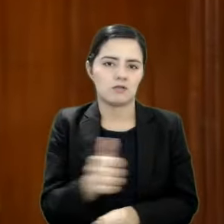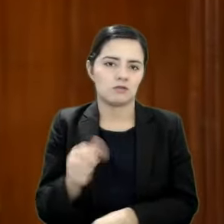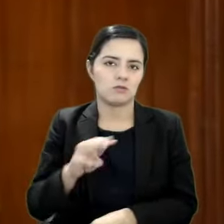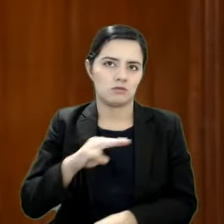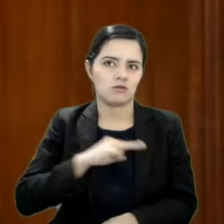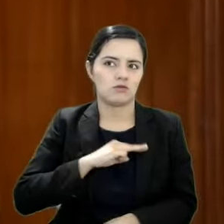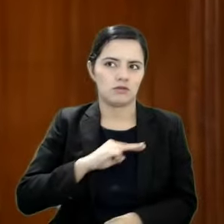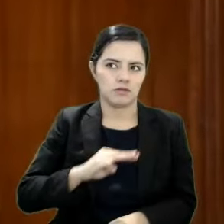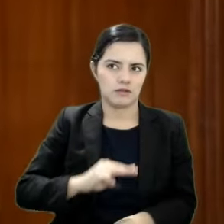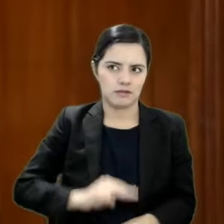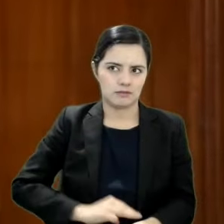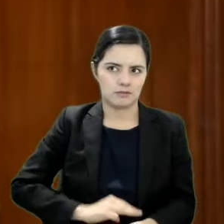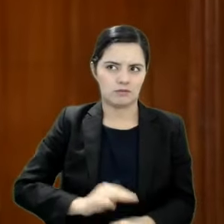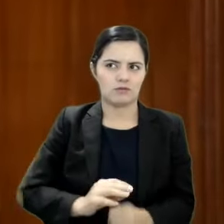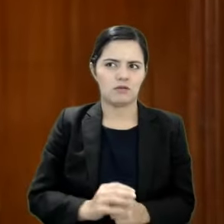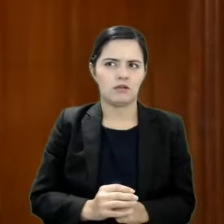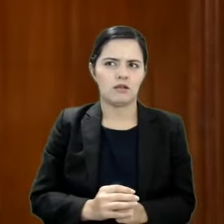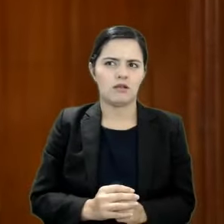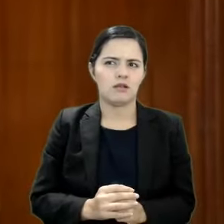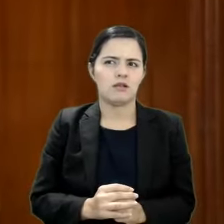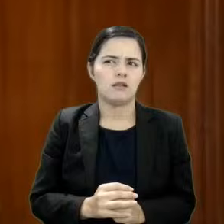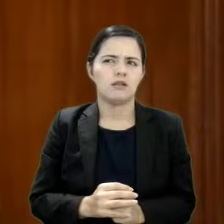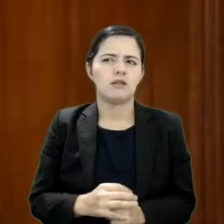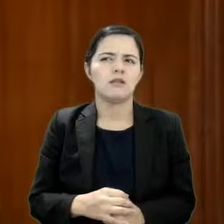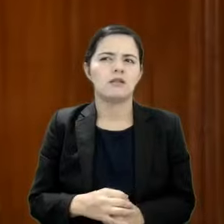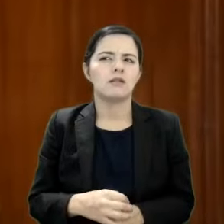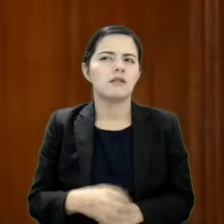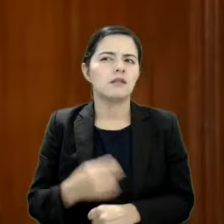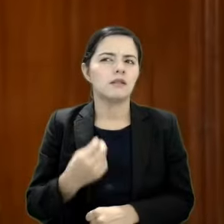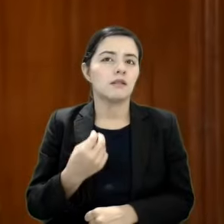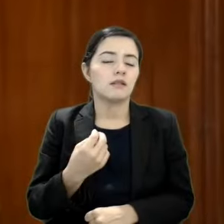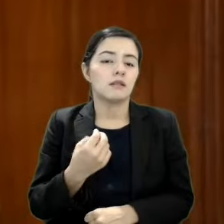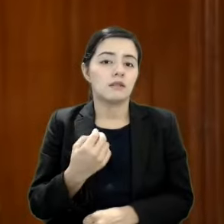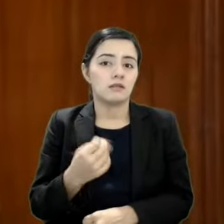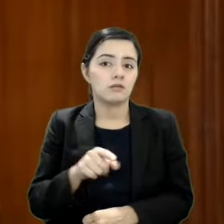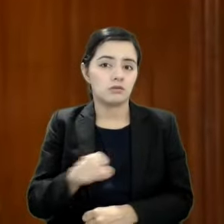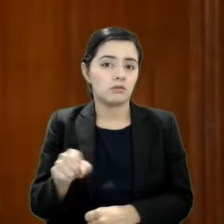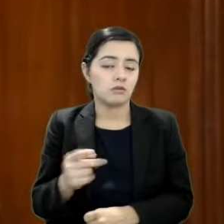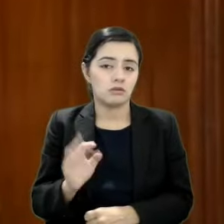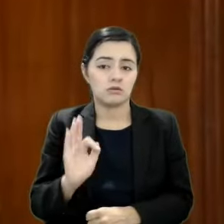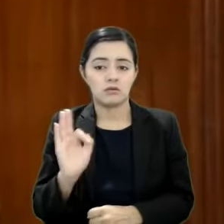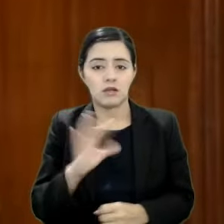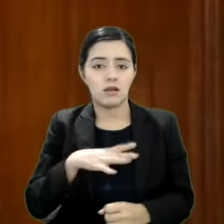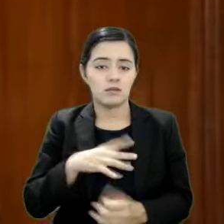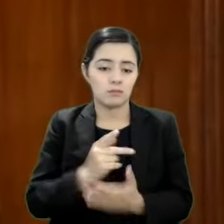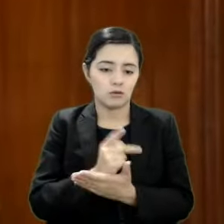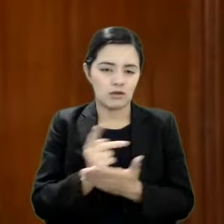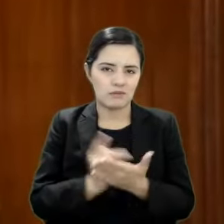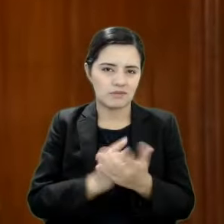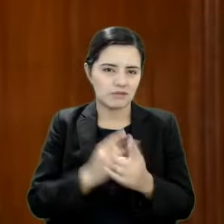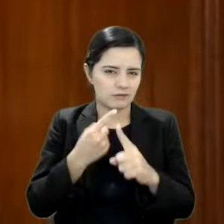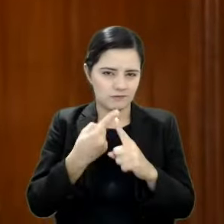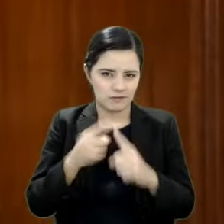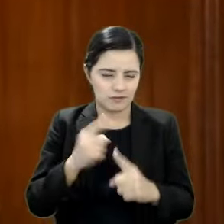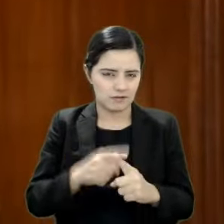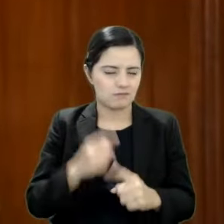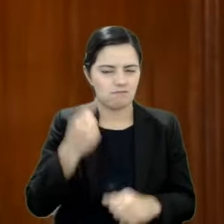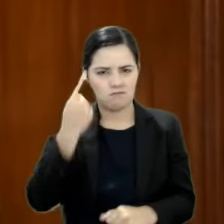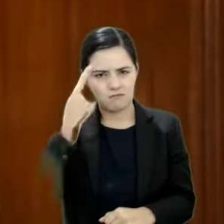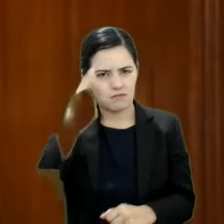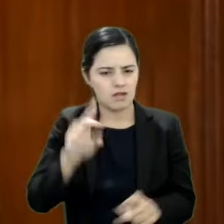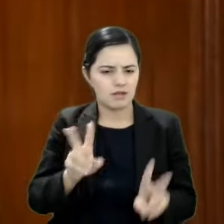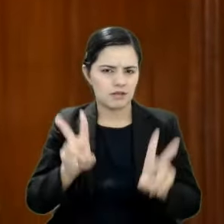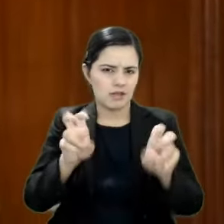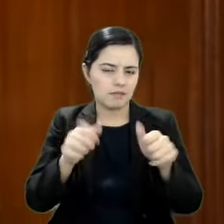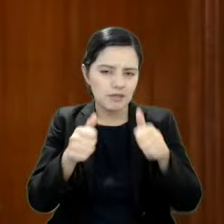en apego a sus facultades, generan diversos programas dirigidos al tema de la atención de